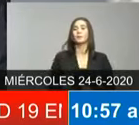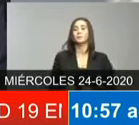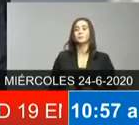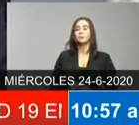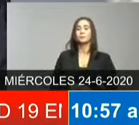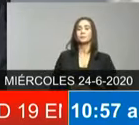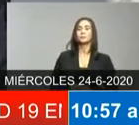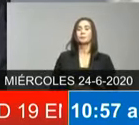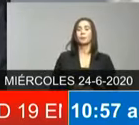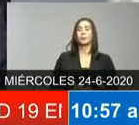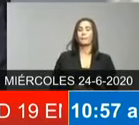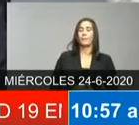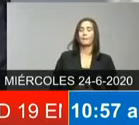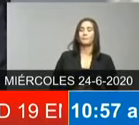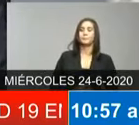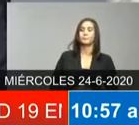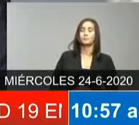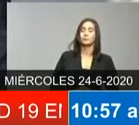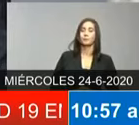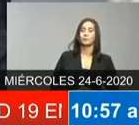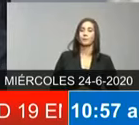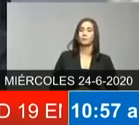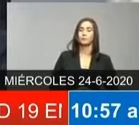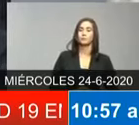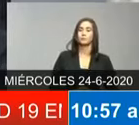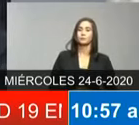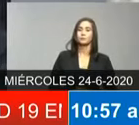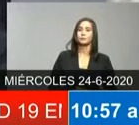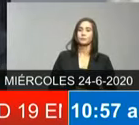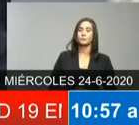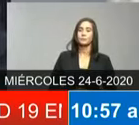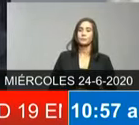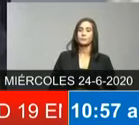no podemos pensar ni aceptar